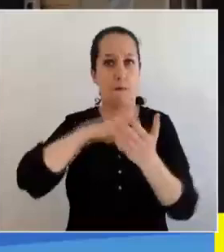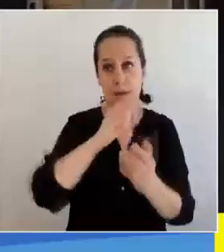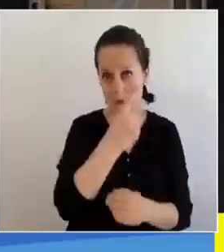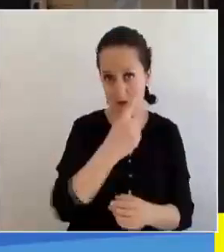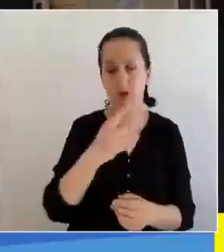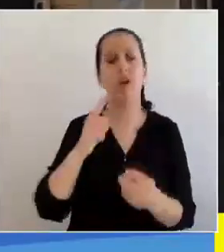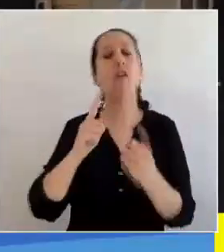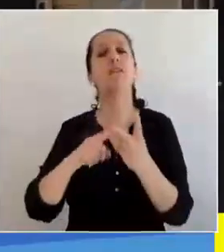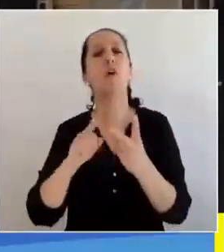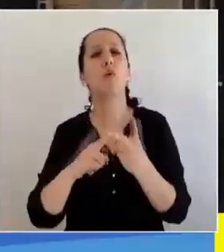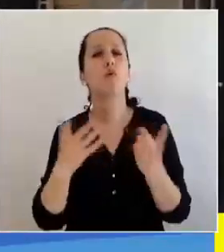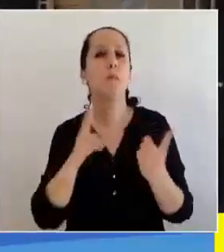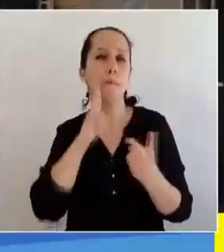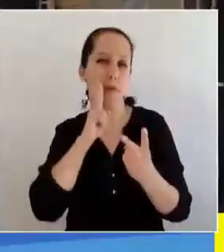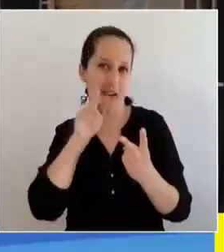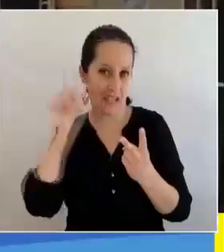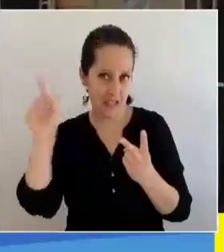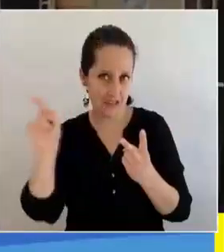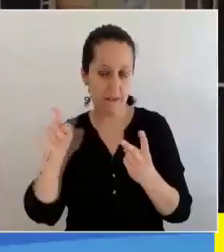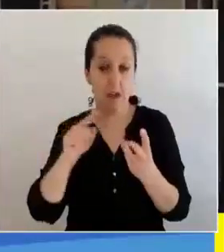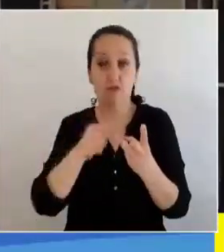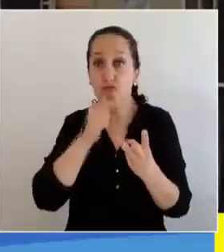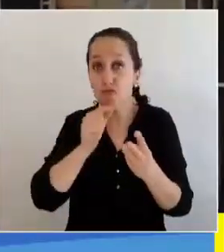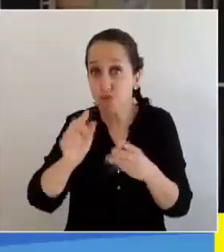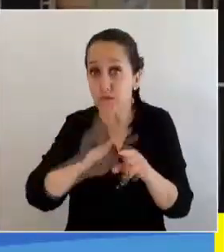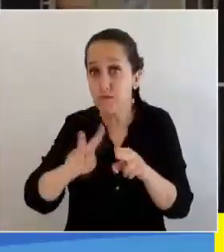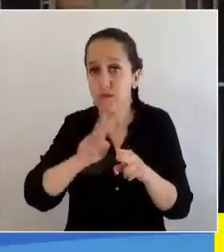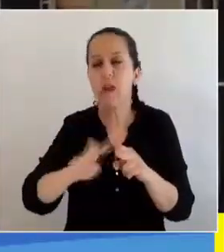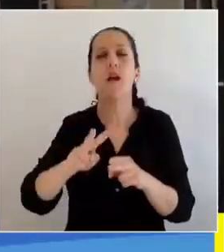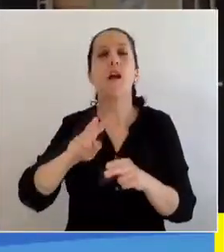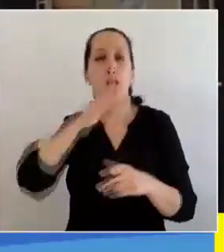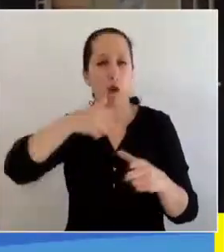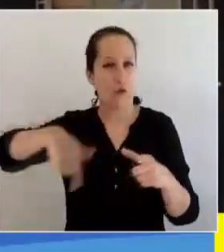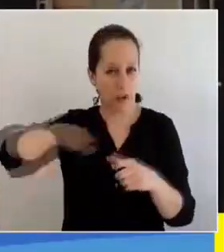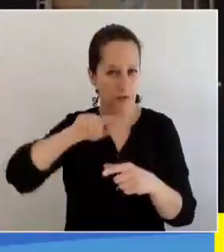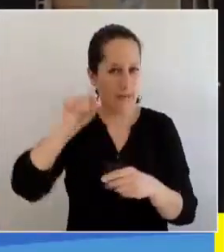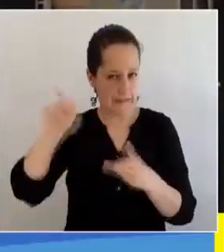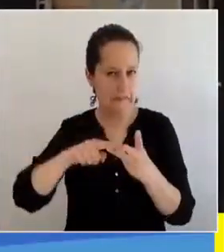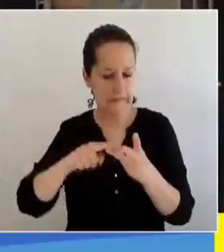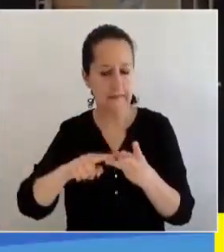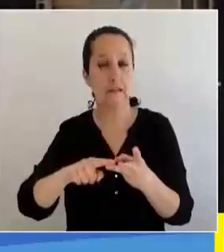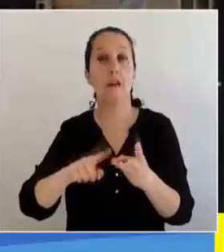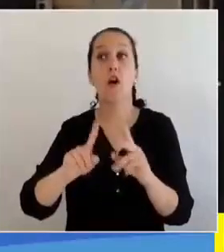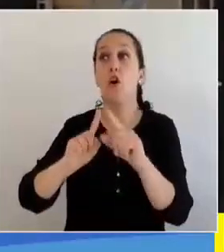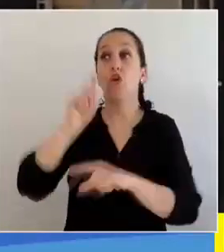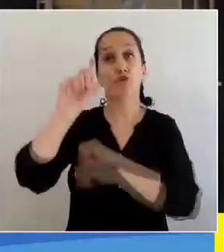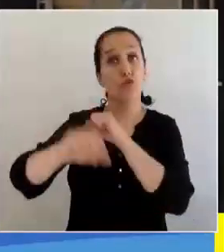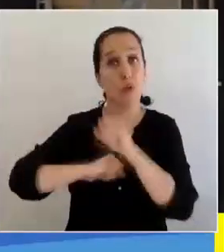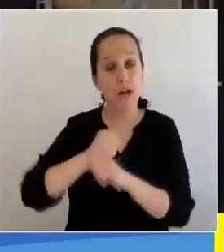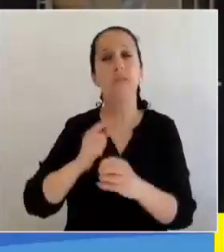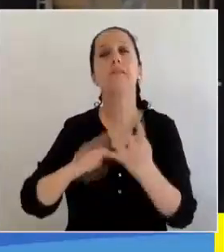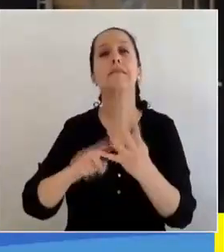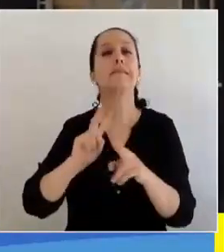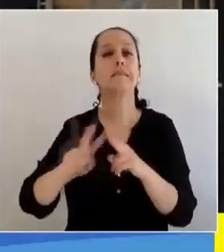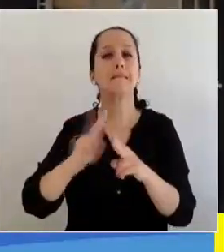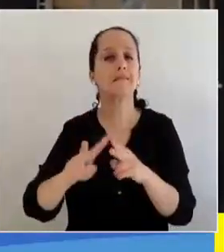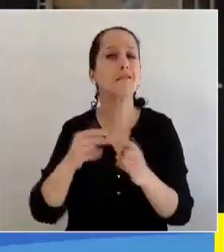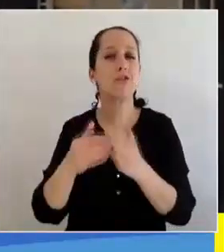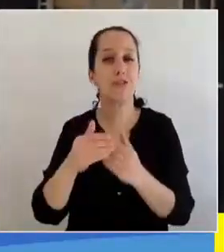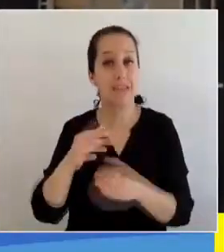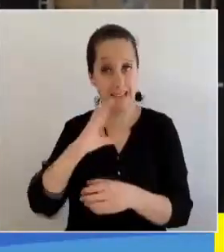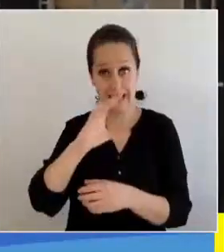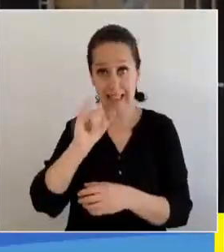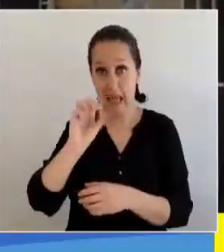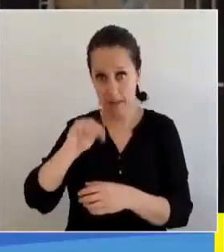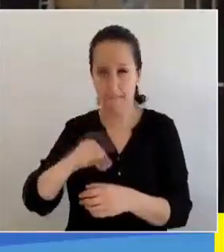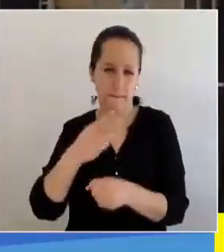el del sector de Pedro Valdivia, estamos a meses de entregar el del sector Lorenzo Arena y vamos el próximo año a iniciar las obras del Centro